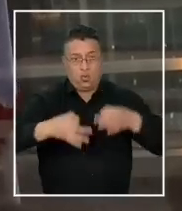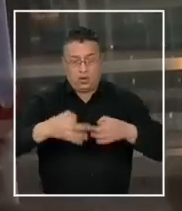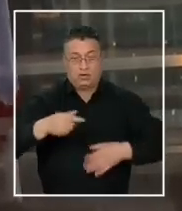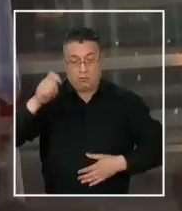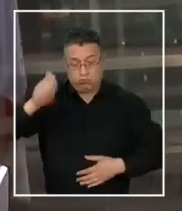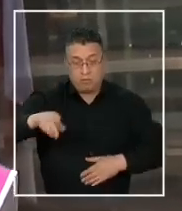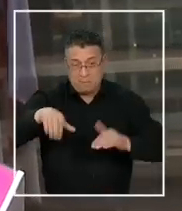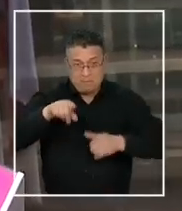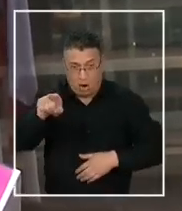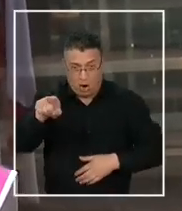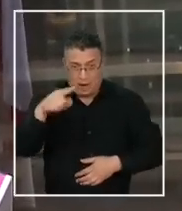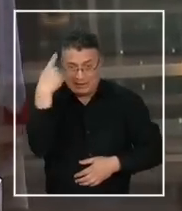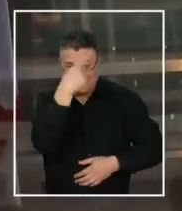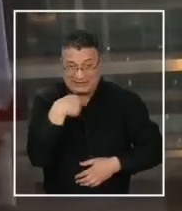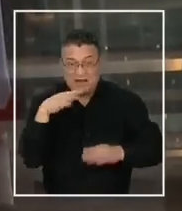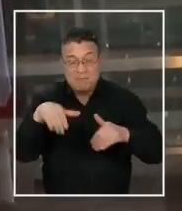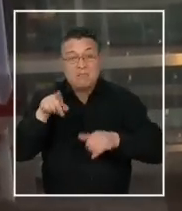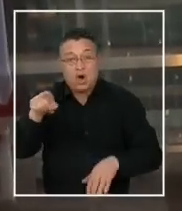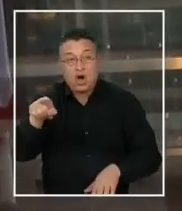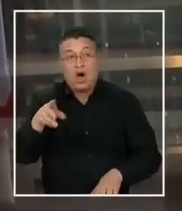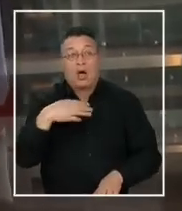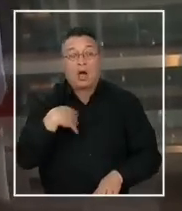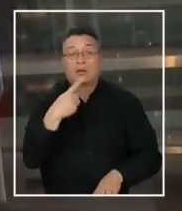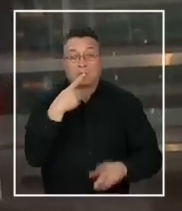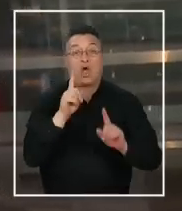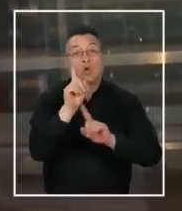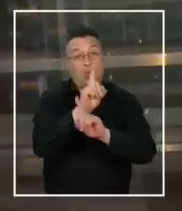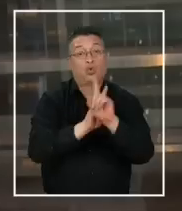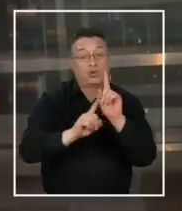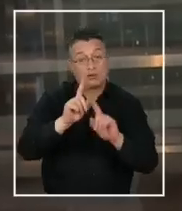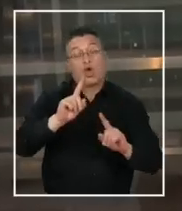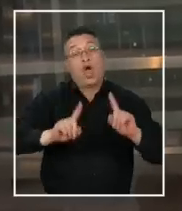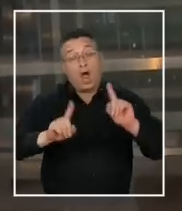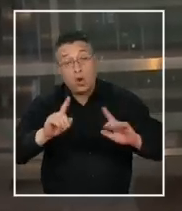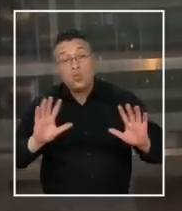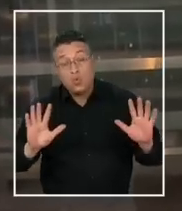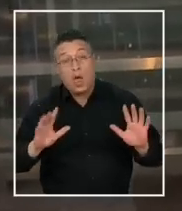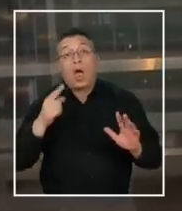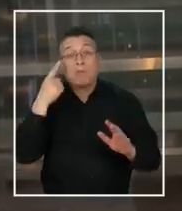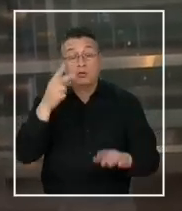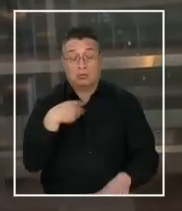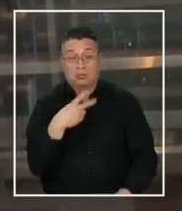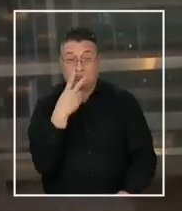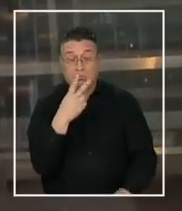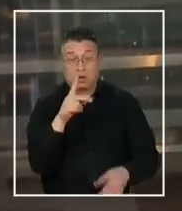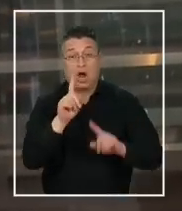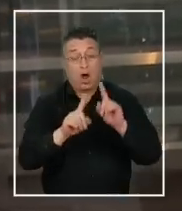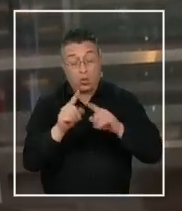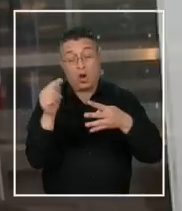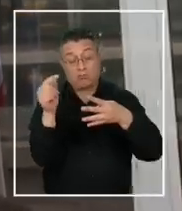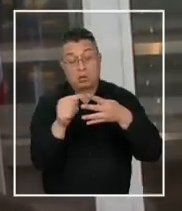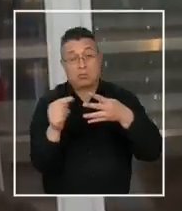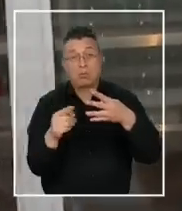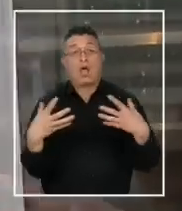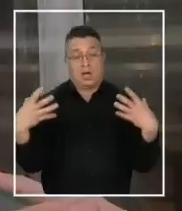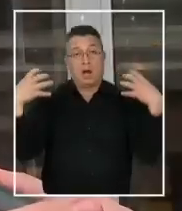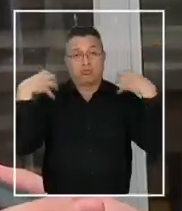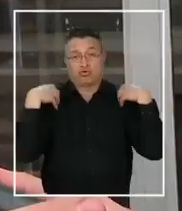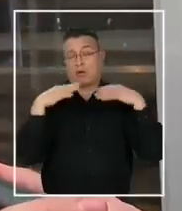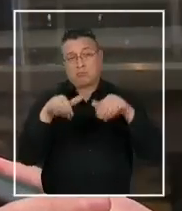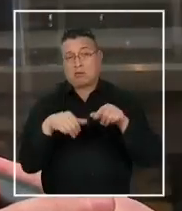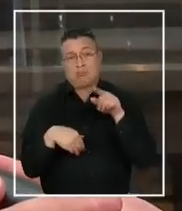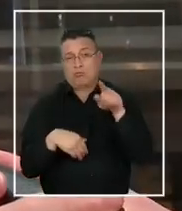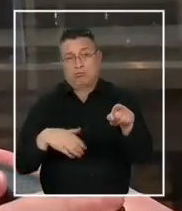resolvió ahora, que en cierta forma justificó algunas actuaciones. A nuestro juicio creo que efectivamente insistimos en las responsabilidades.